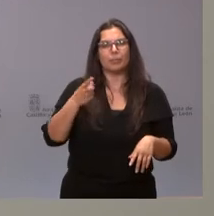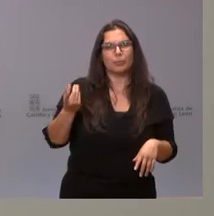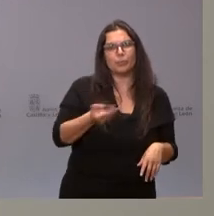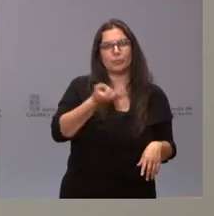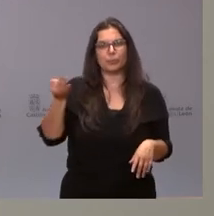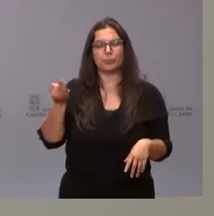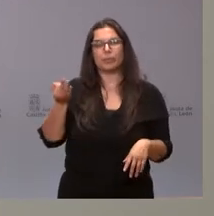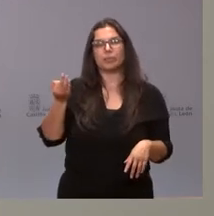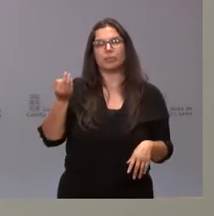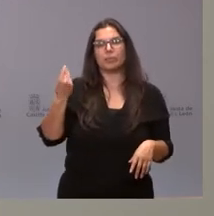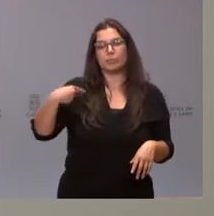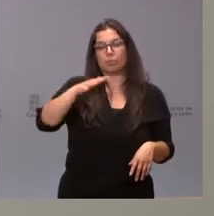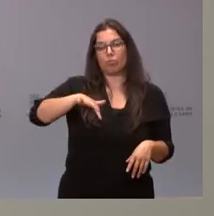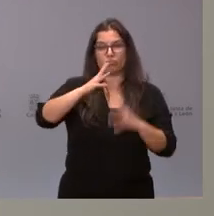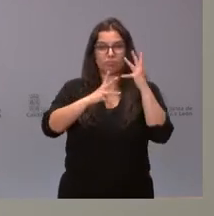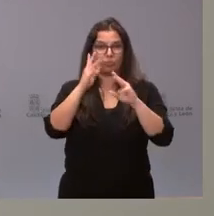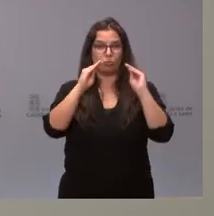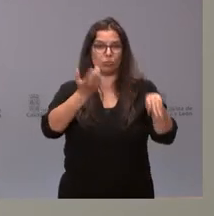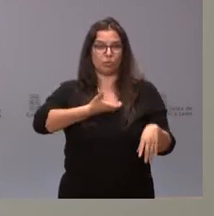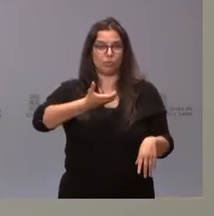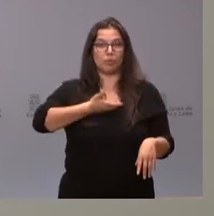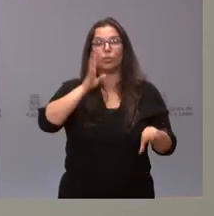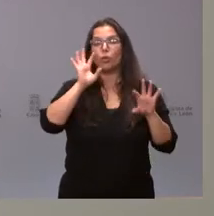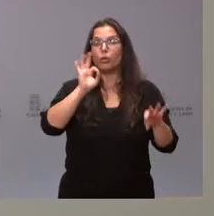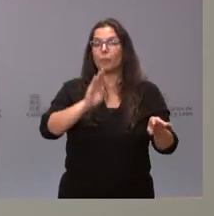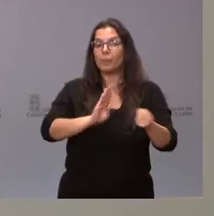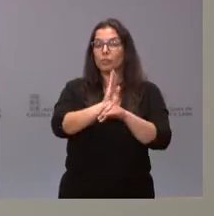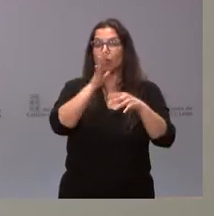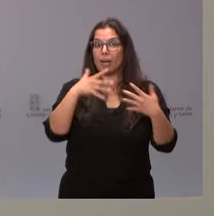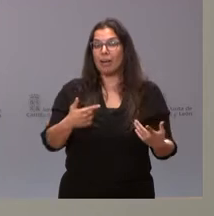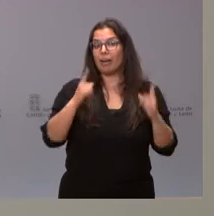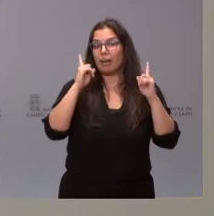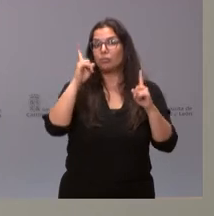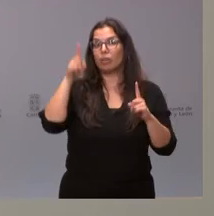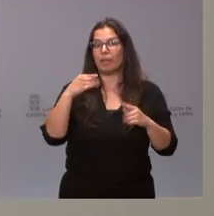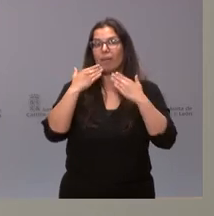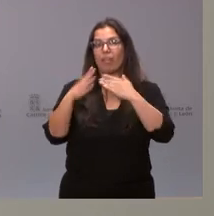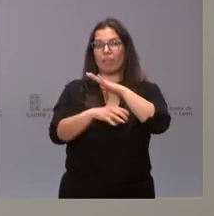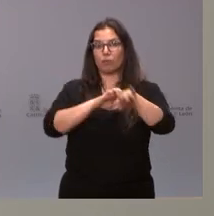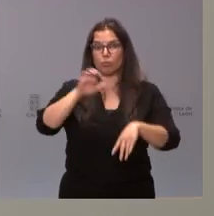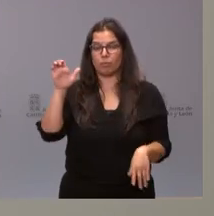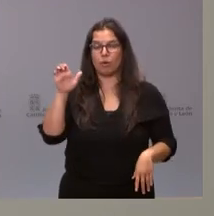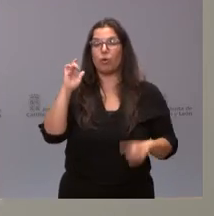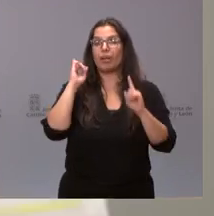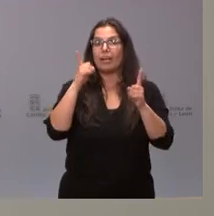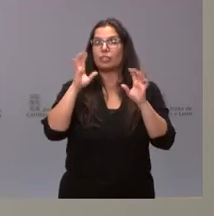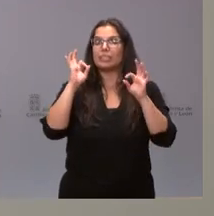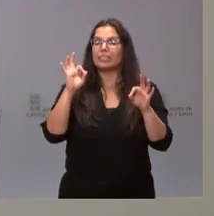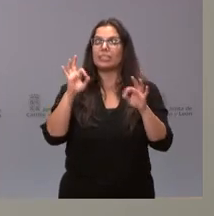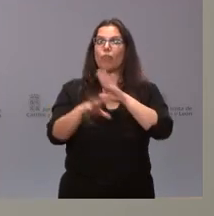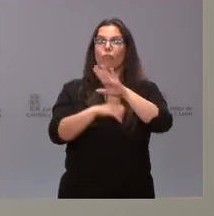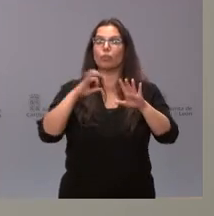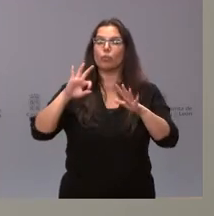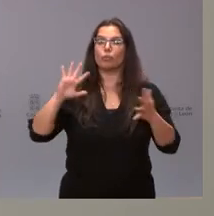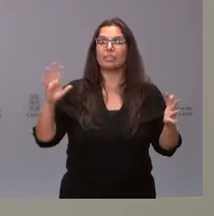vista de las cuentas municipales y, como es lógico, es una inversión que en este caso también procede de los fondos europeos y, en este caso, de los fondos de la